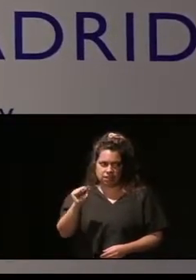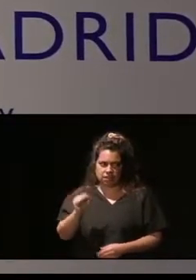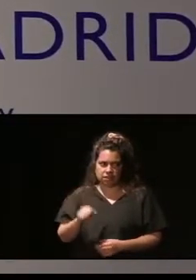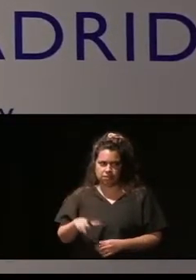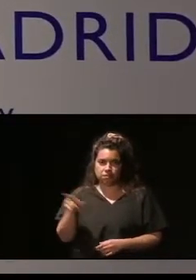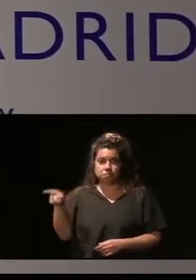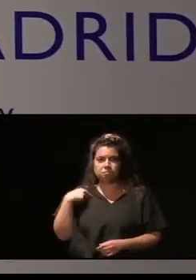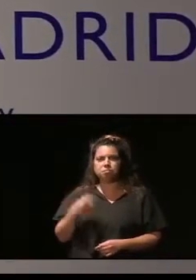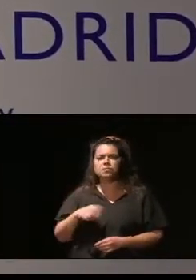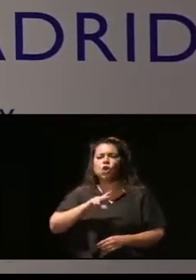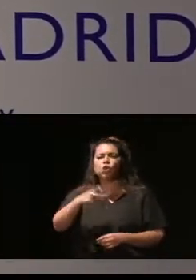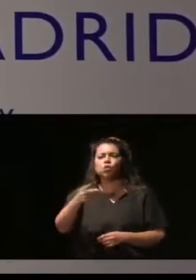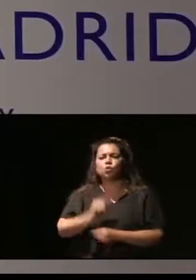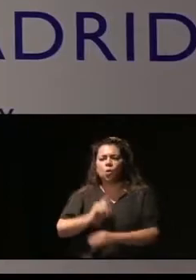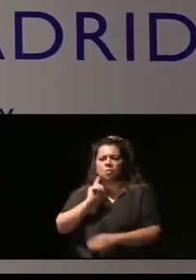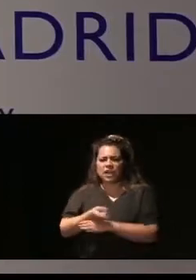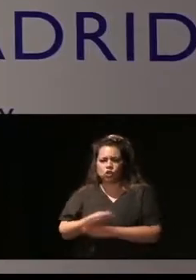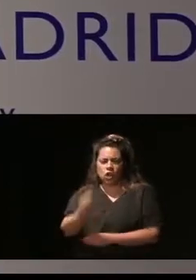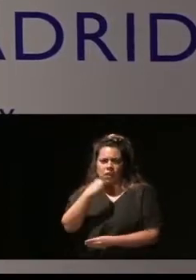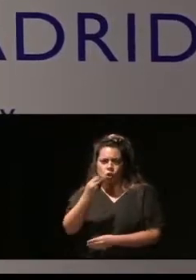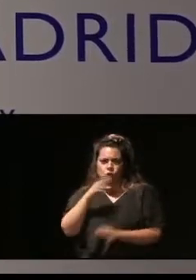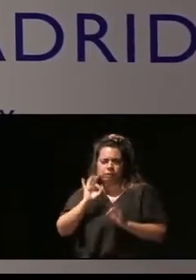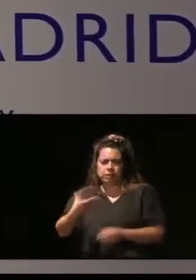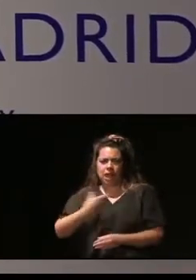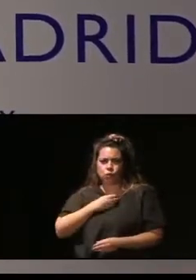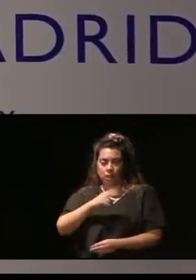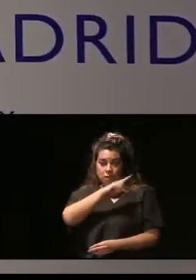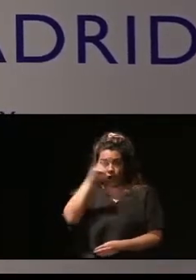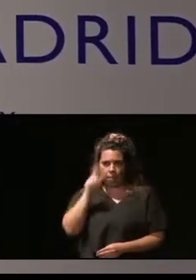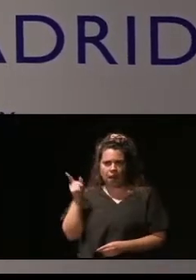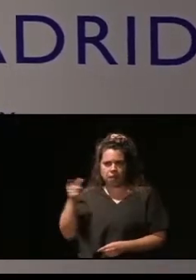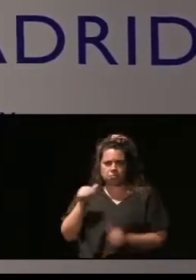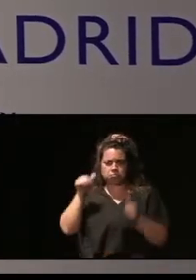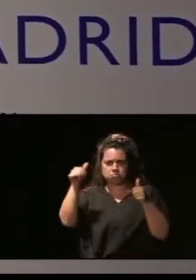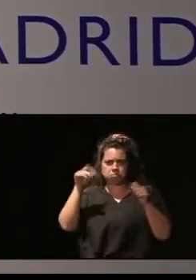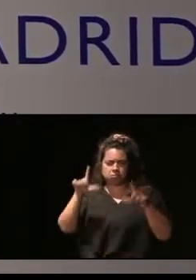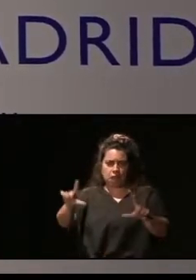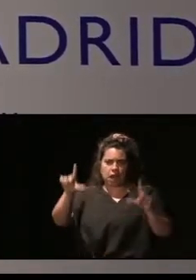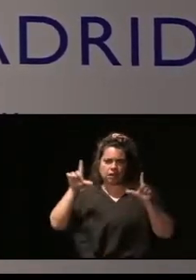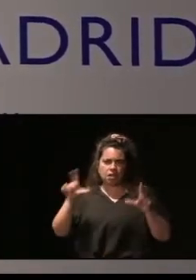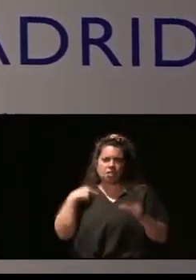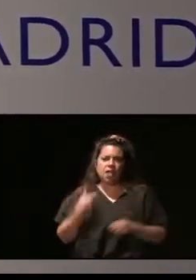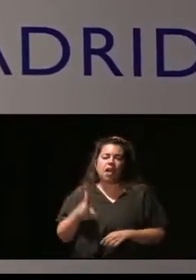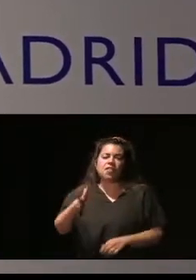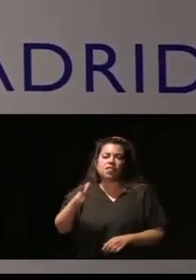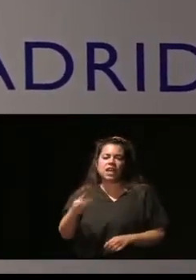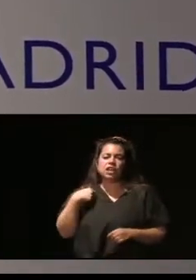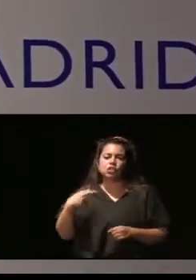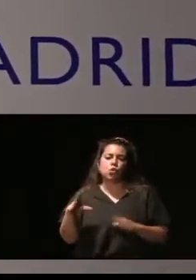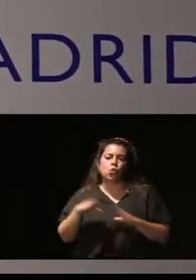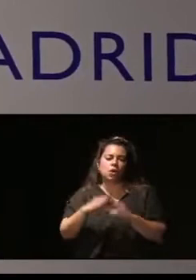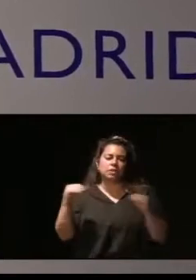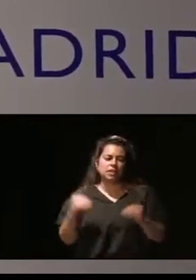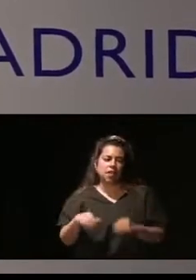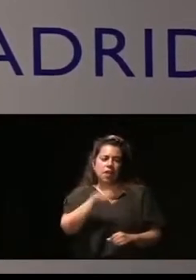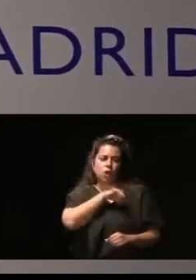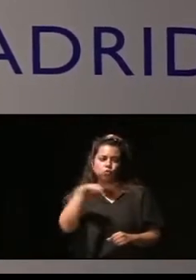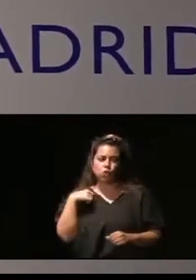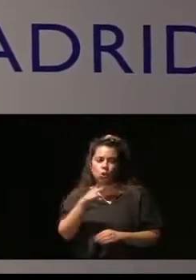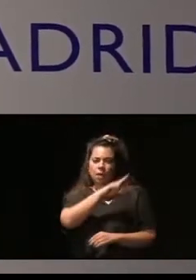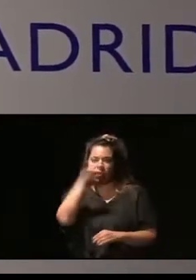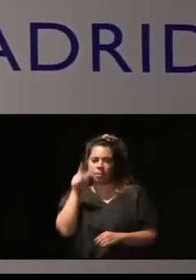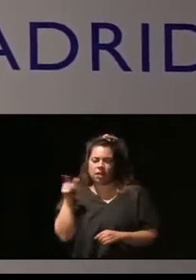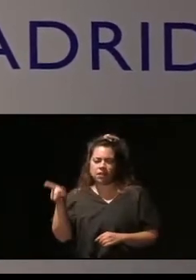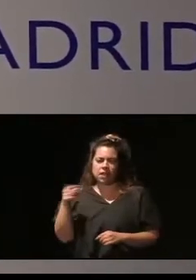la subdirectora general de consumo del Ayuntamiento de Madrid. Es licenciada en Derecho por la Universidad Autónoma de Madrid. Es técnico de la Administración